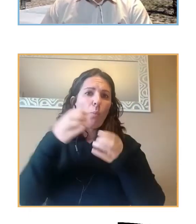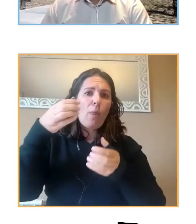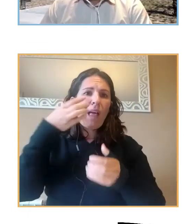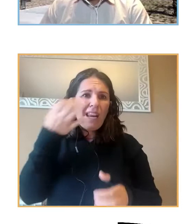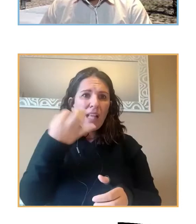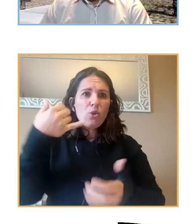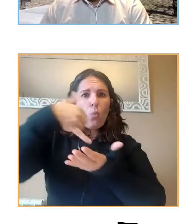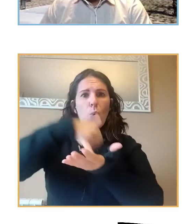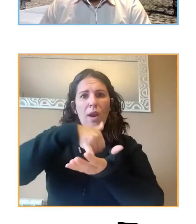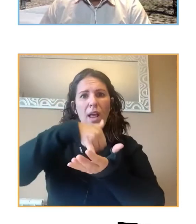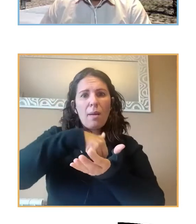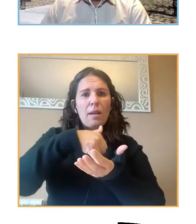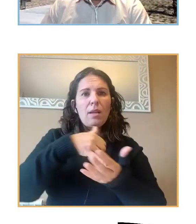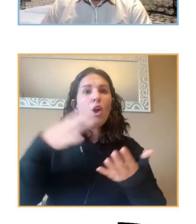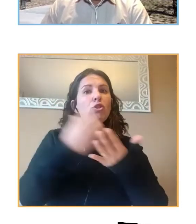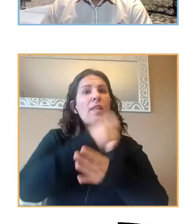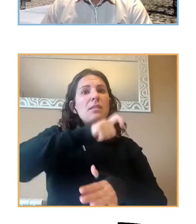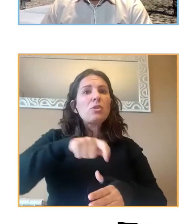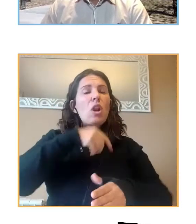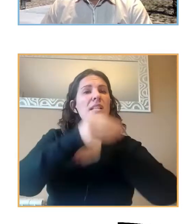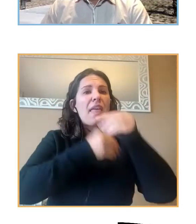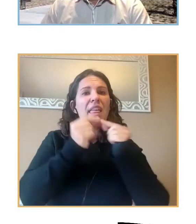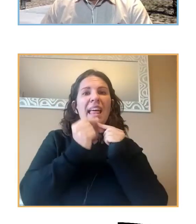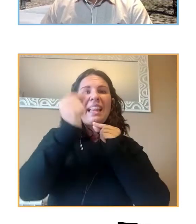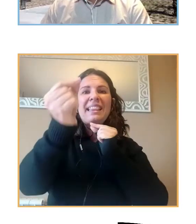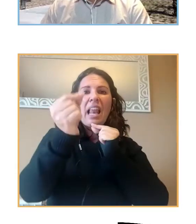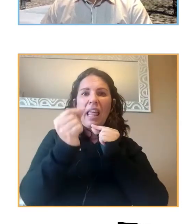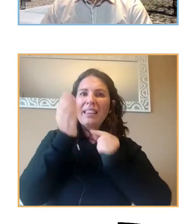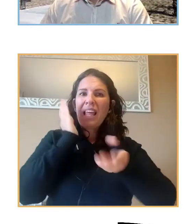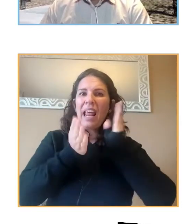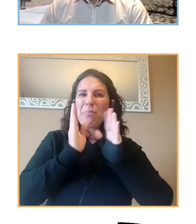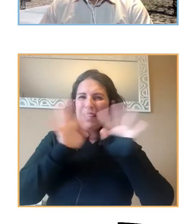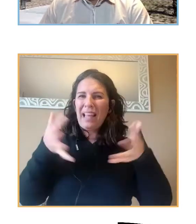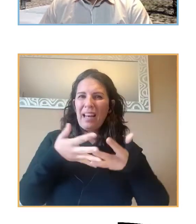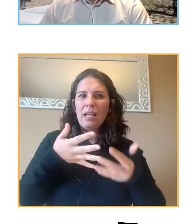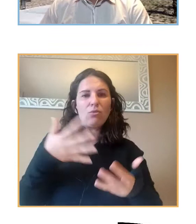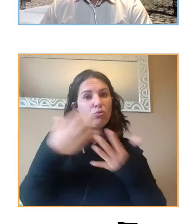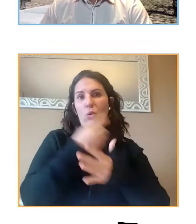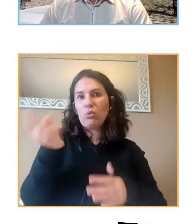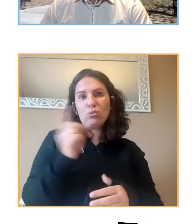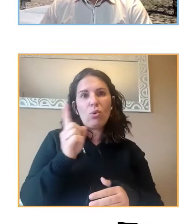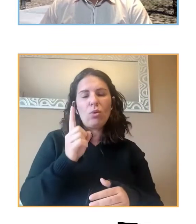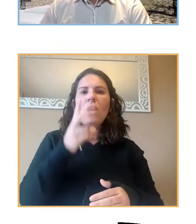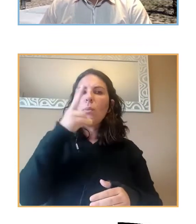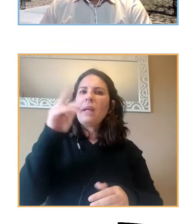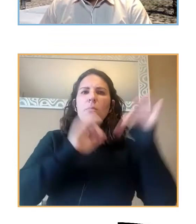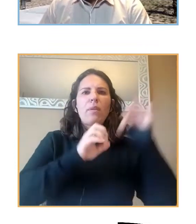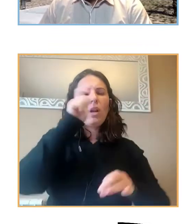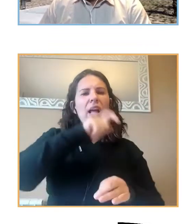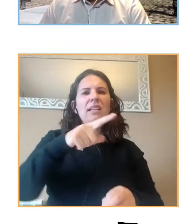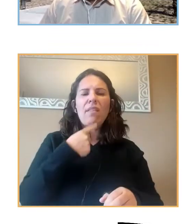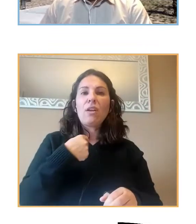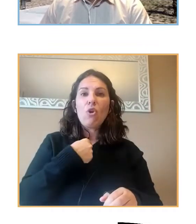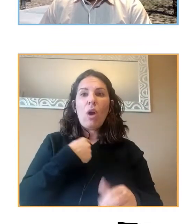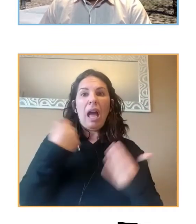no todo el mundo se pasó a la teleterapia y además un 20% de la gente decía que necesitaba ayuda o sea claramente aunque no la estuviera